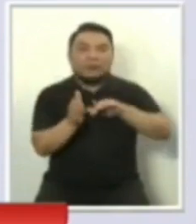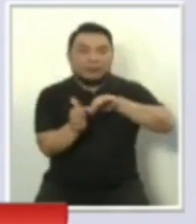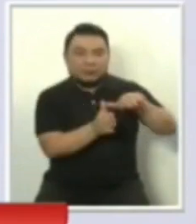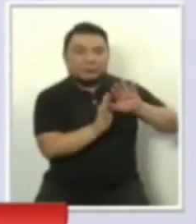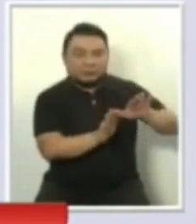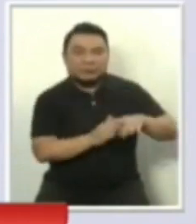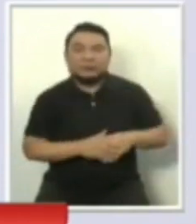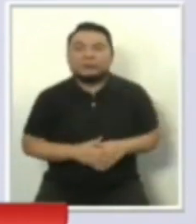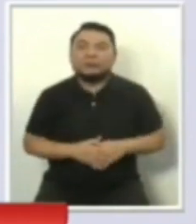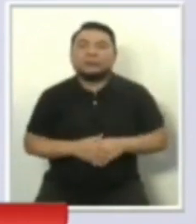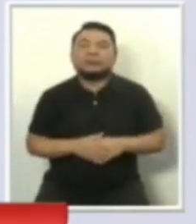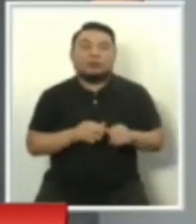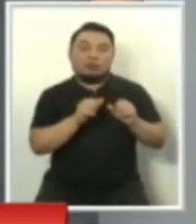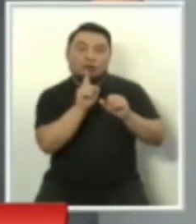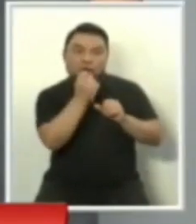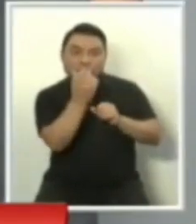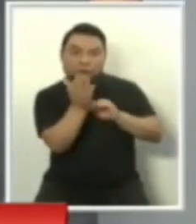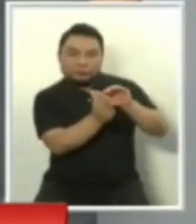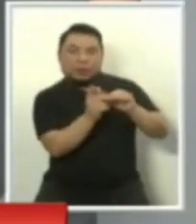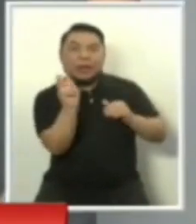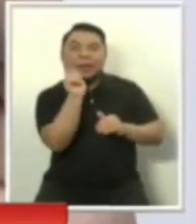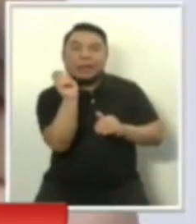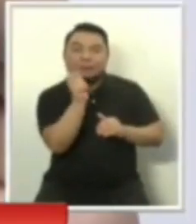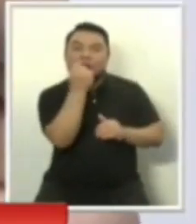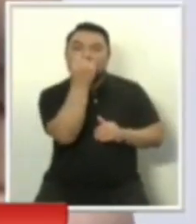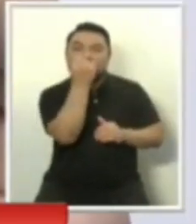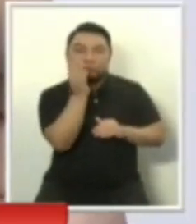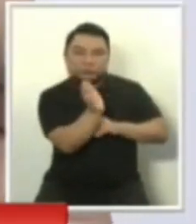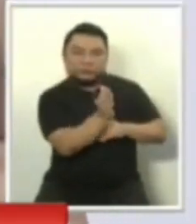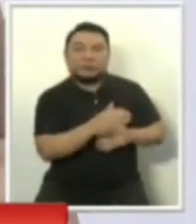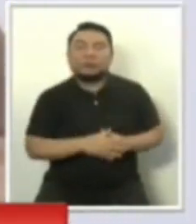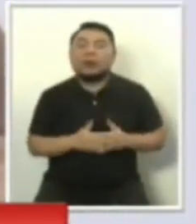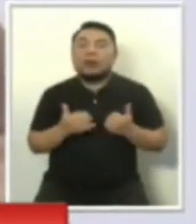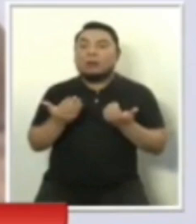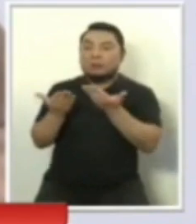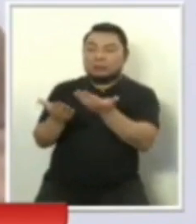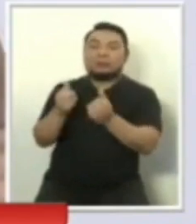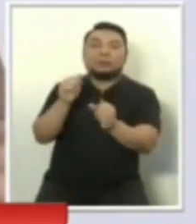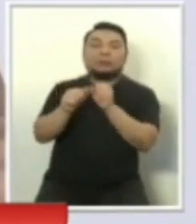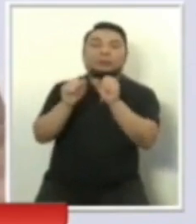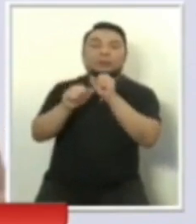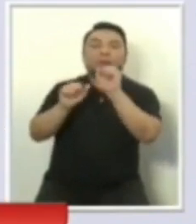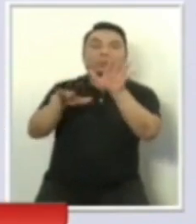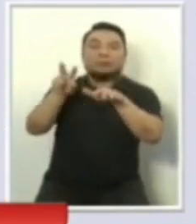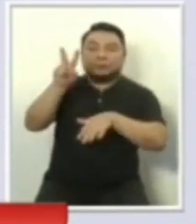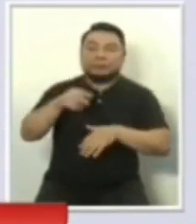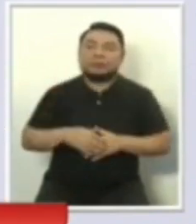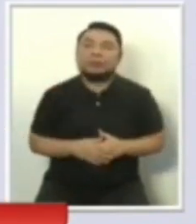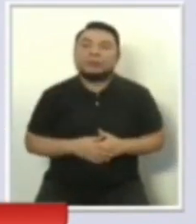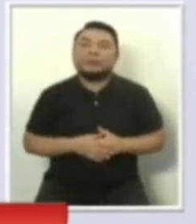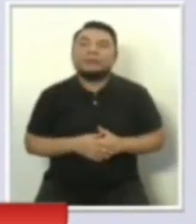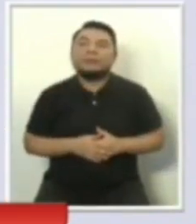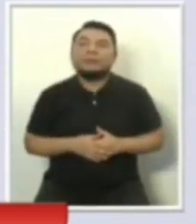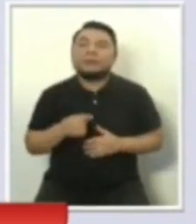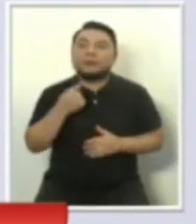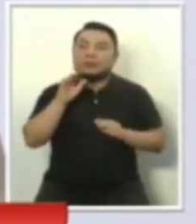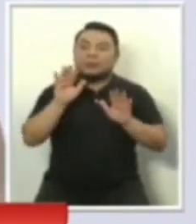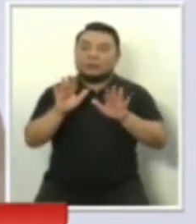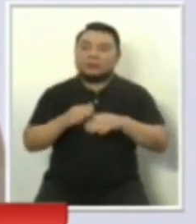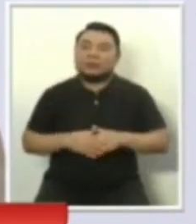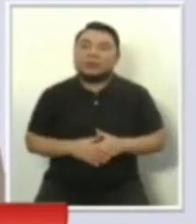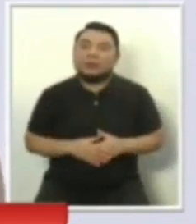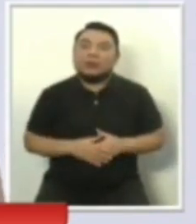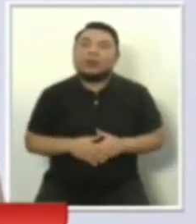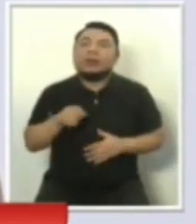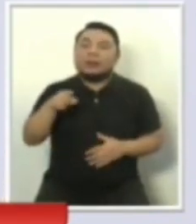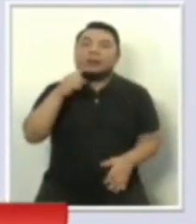Castillo es el número once, recuerdo, ya vamos ahora sí al número doce, te pido que mantengas ahí la bolita